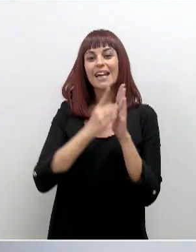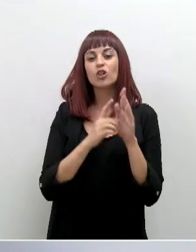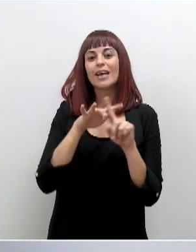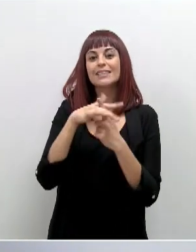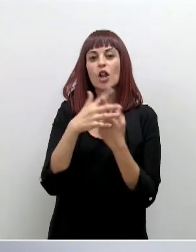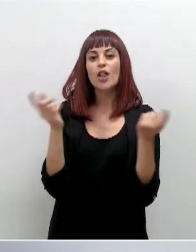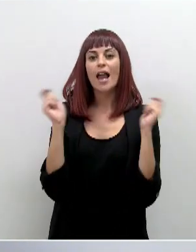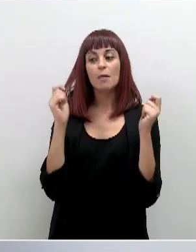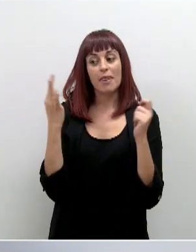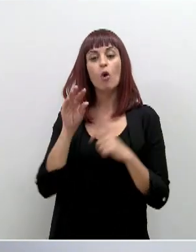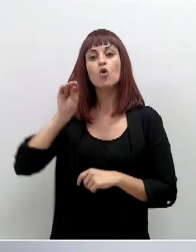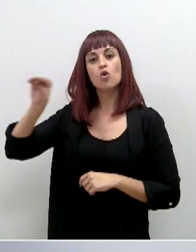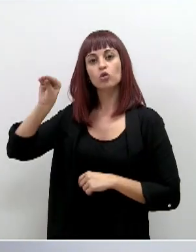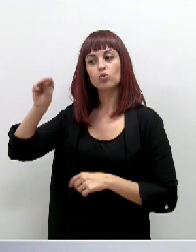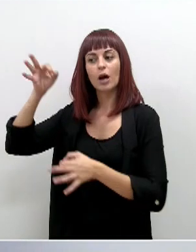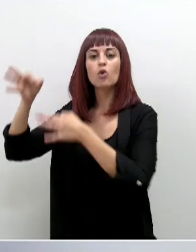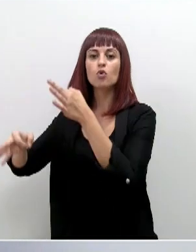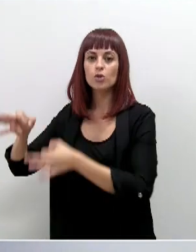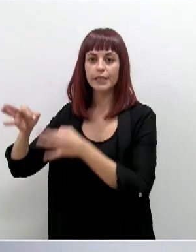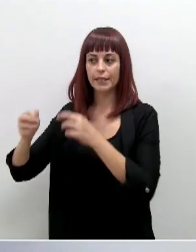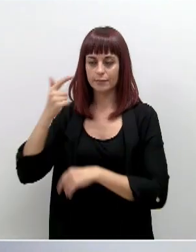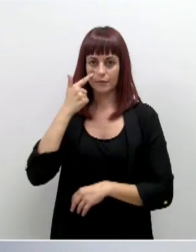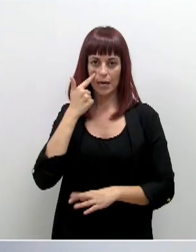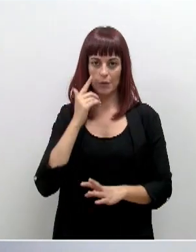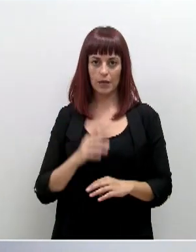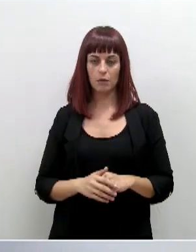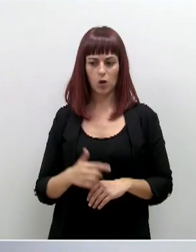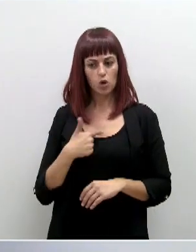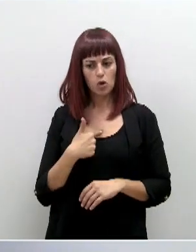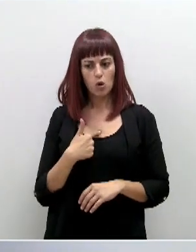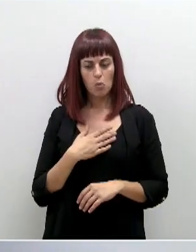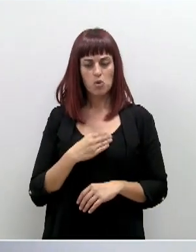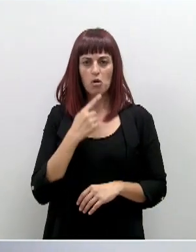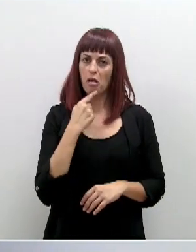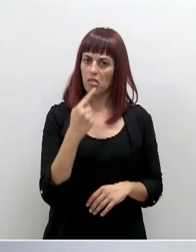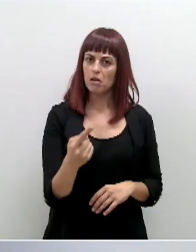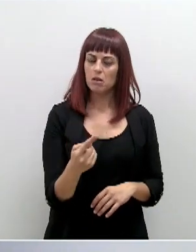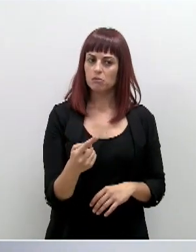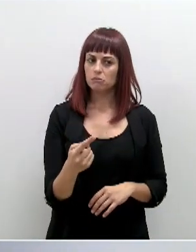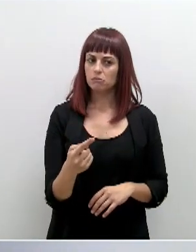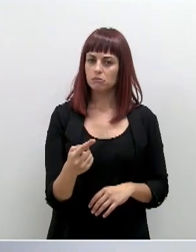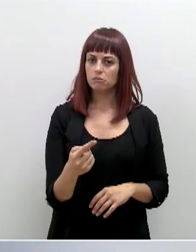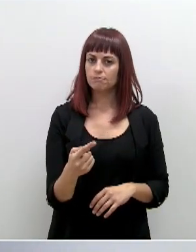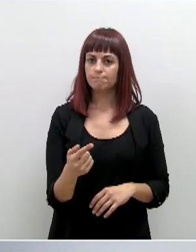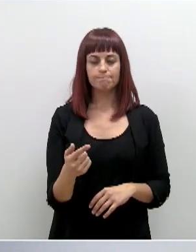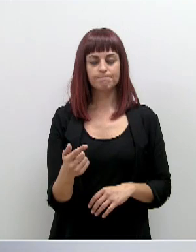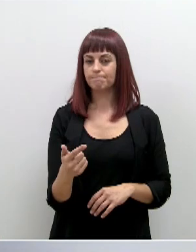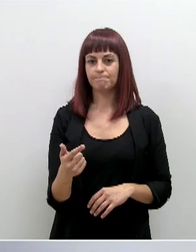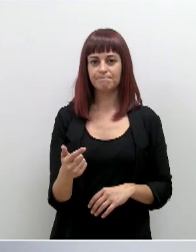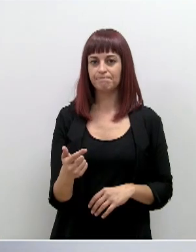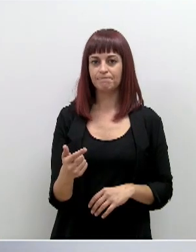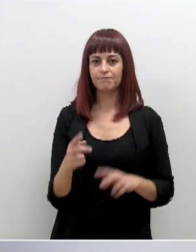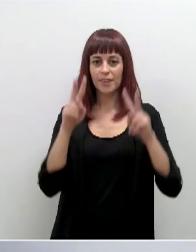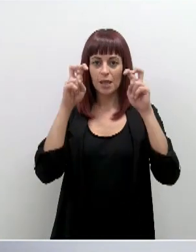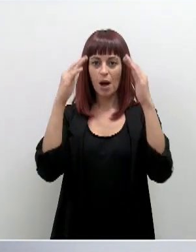Alarma. Tendría que hacer una consulta jurídica, pero yo me atrevería a decirle que no contempla la posibilidad